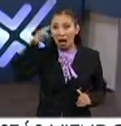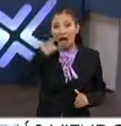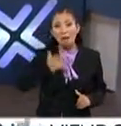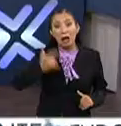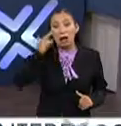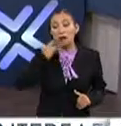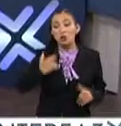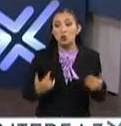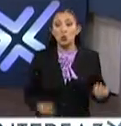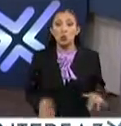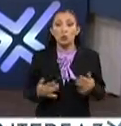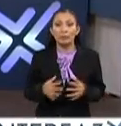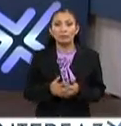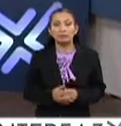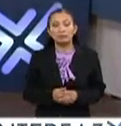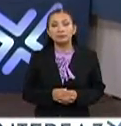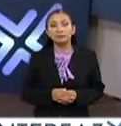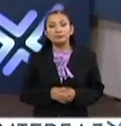presumimos, ¿no?